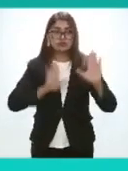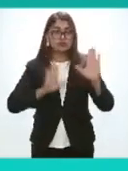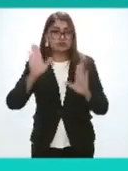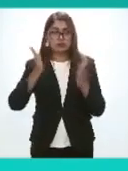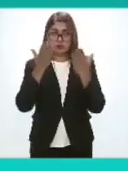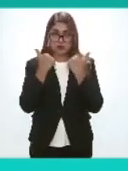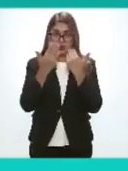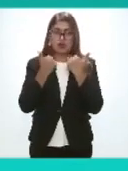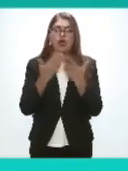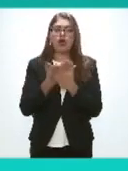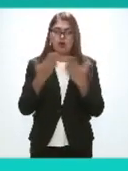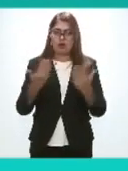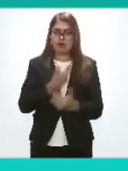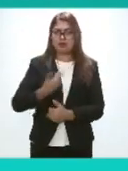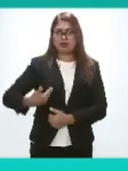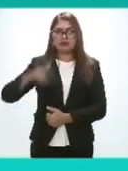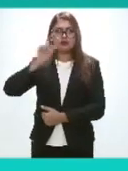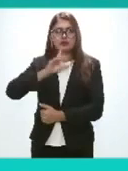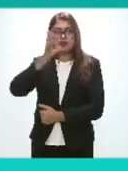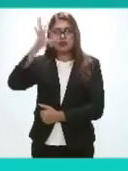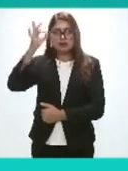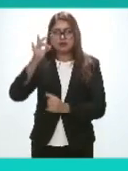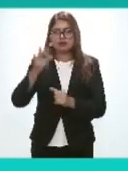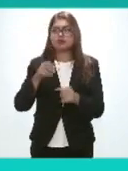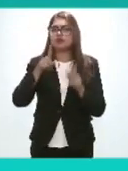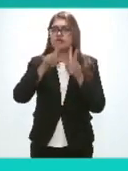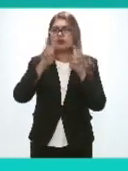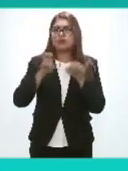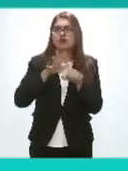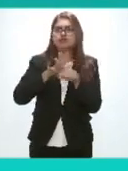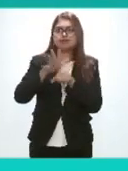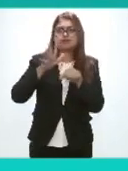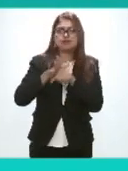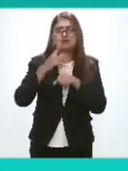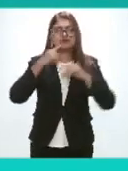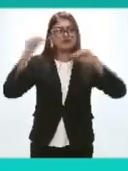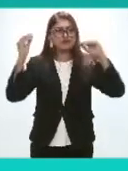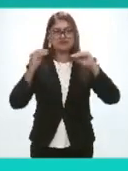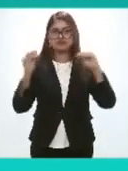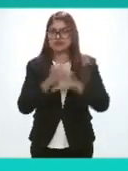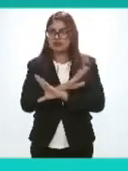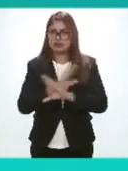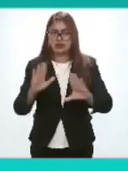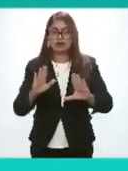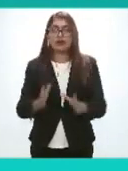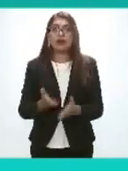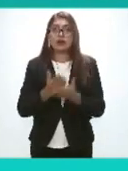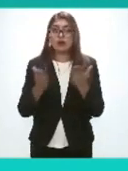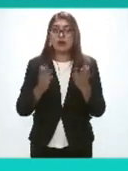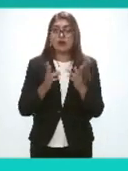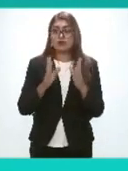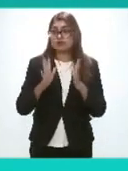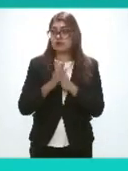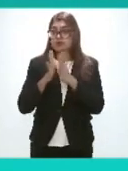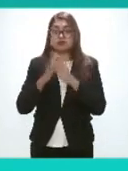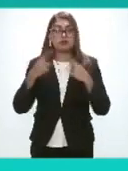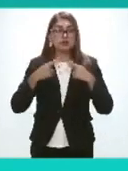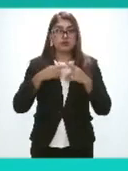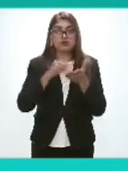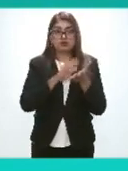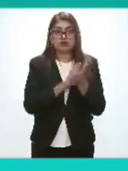entonces presidente le informo que el tema está suficientemente discutido toda vez que se han terminado las intervenciones